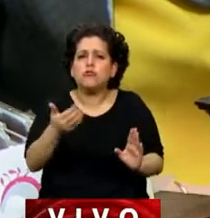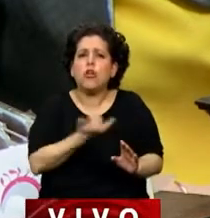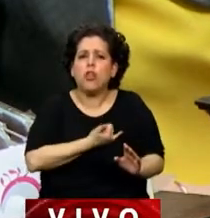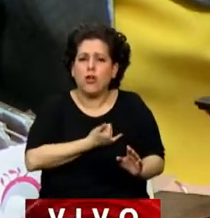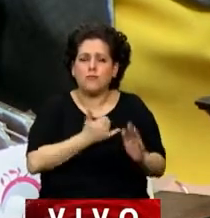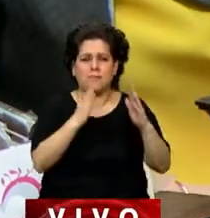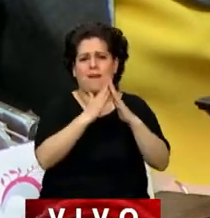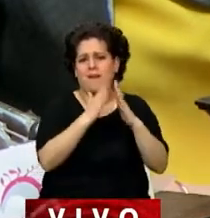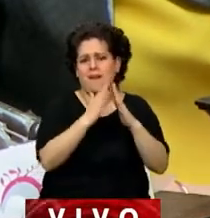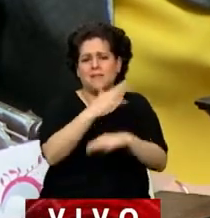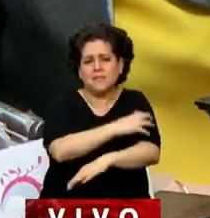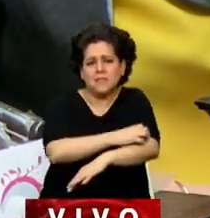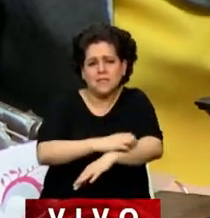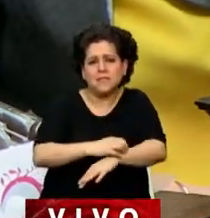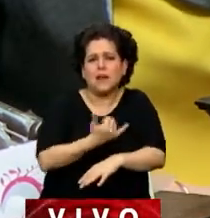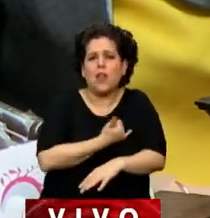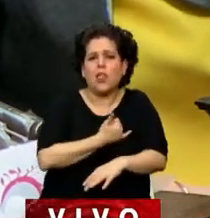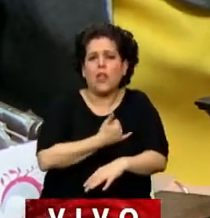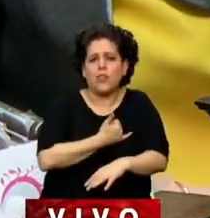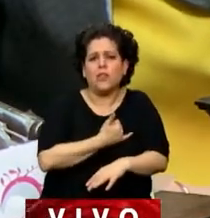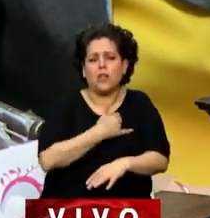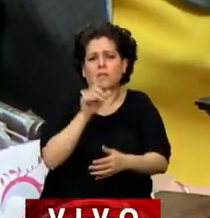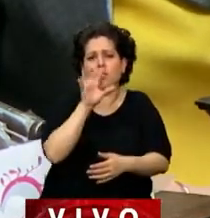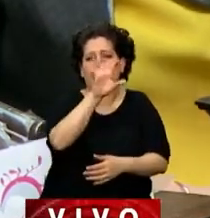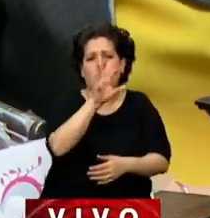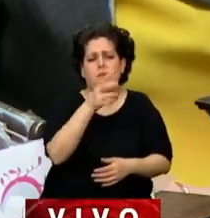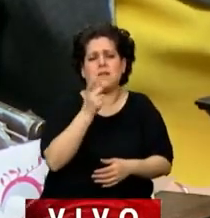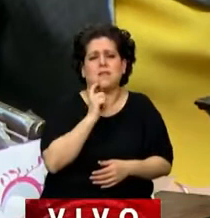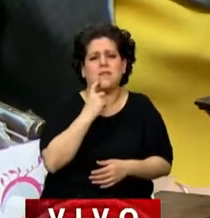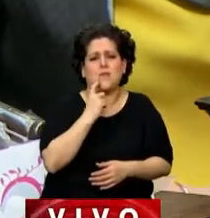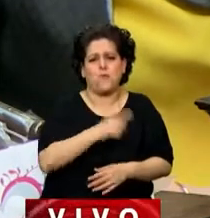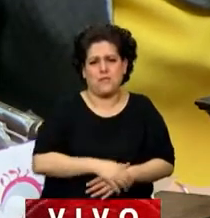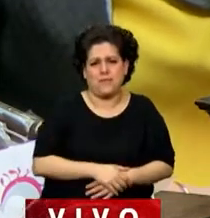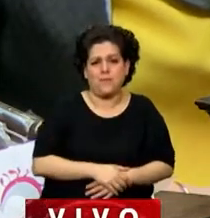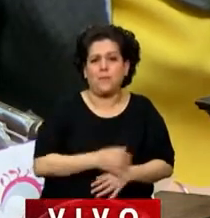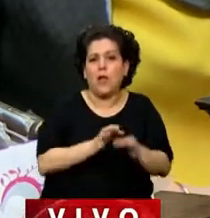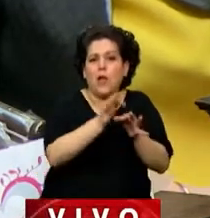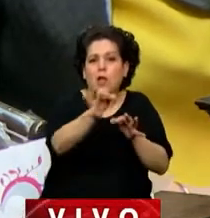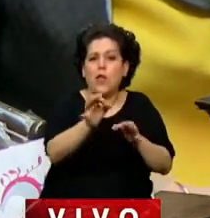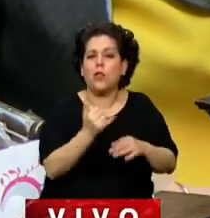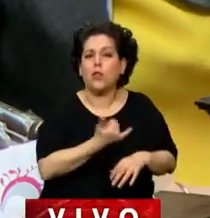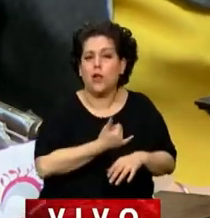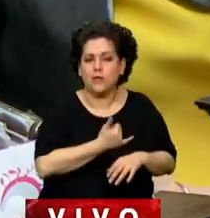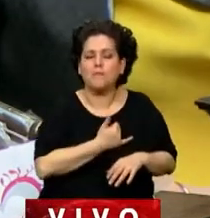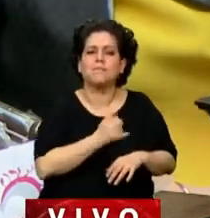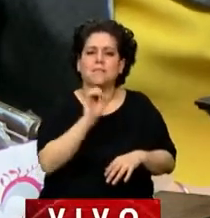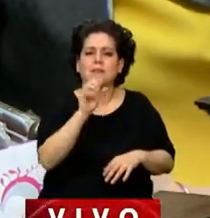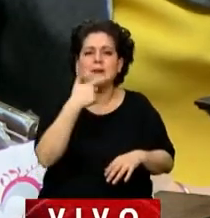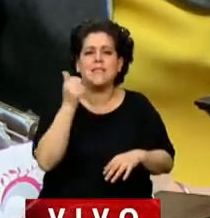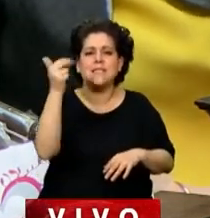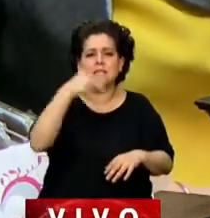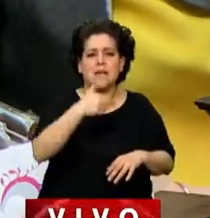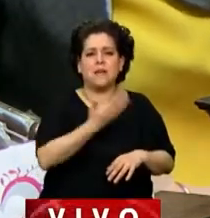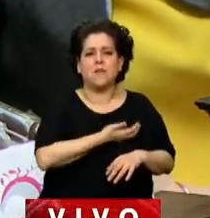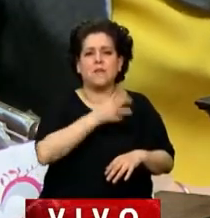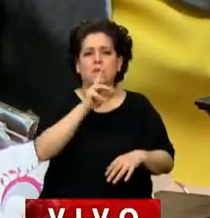de la provincia vecina de San Luis, precisamente en la localidad de San Francisco,